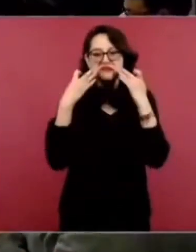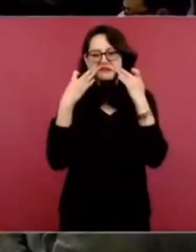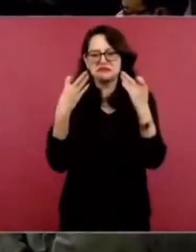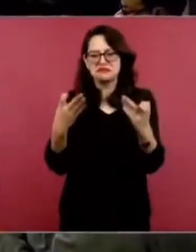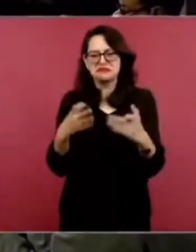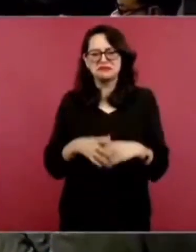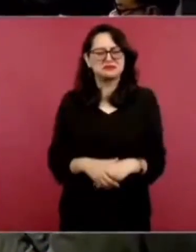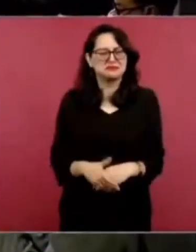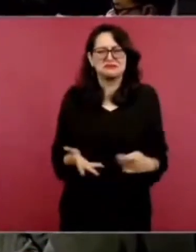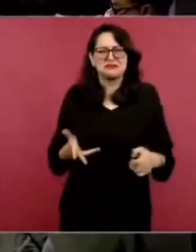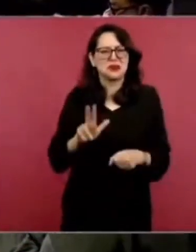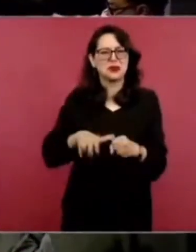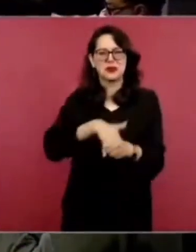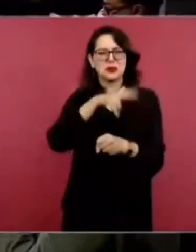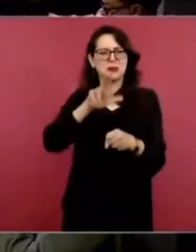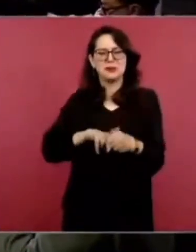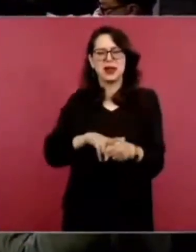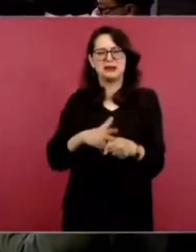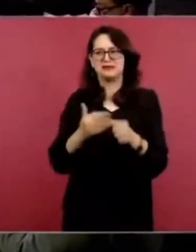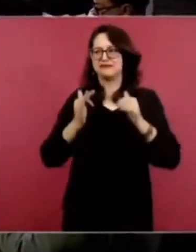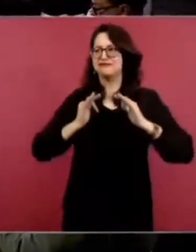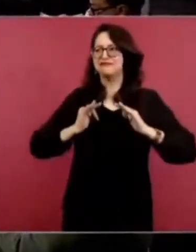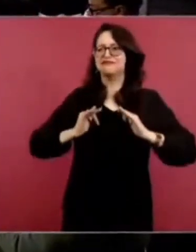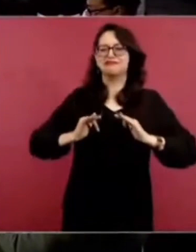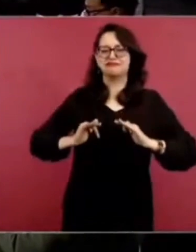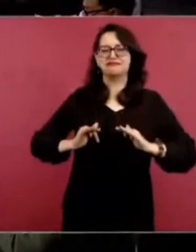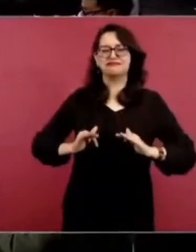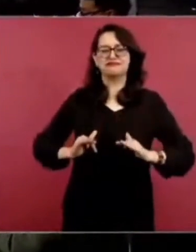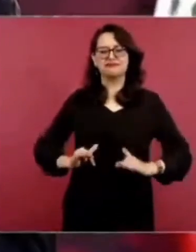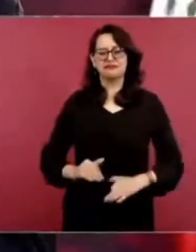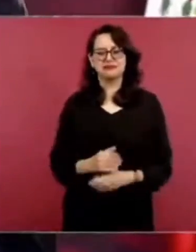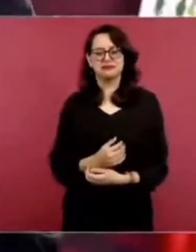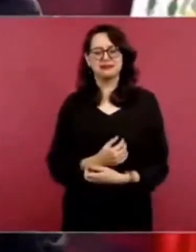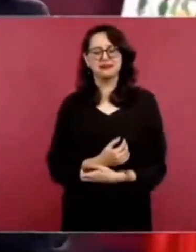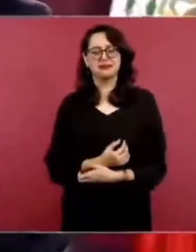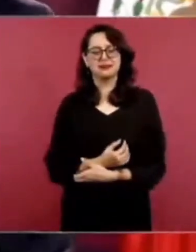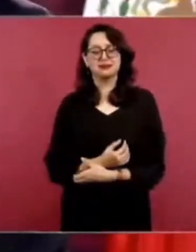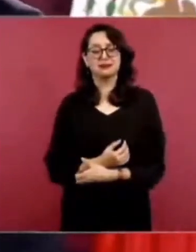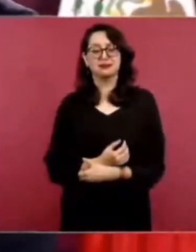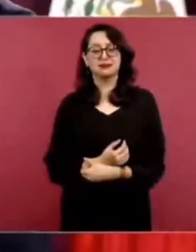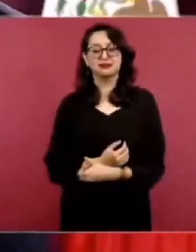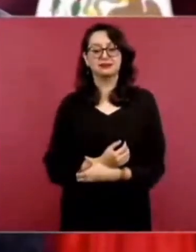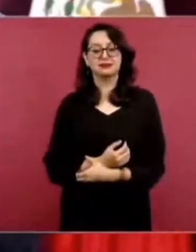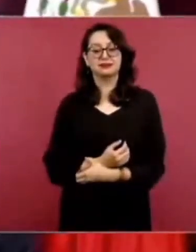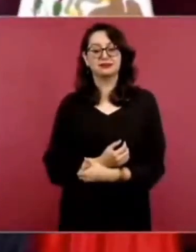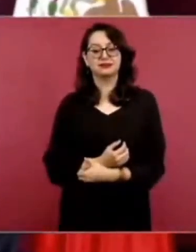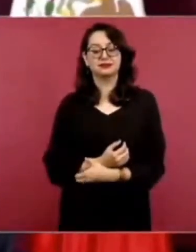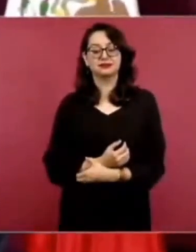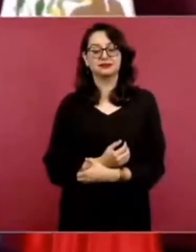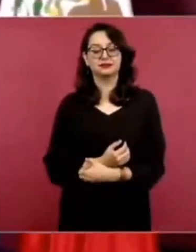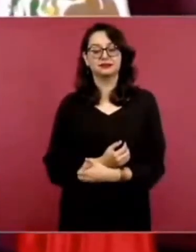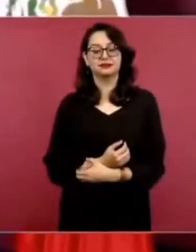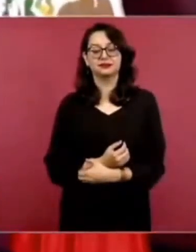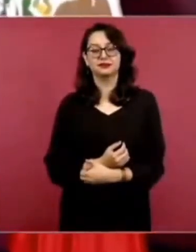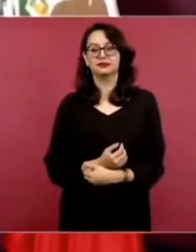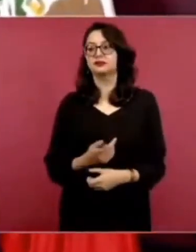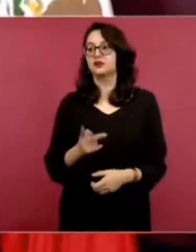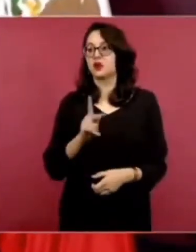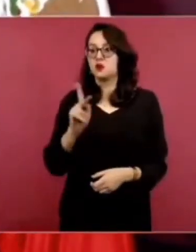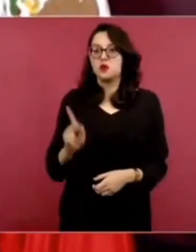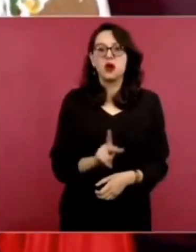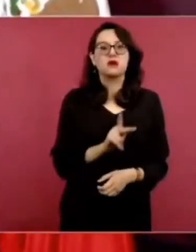en los pueblos de México.